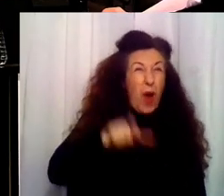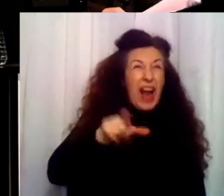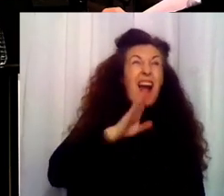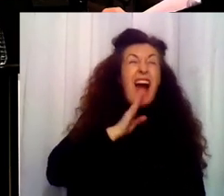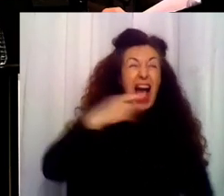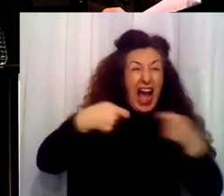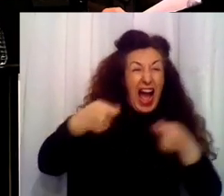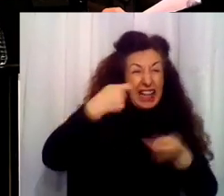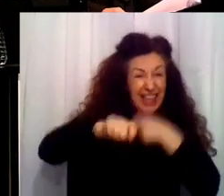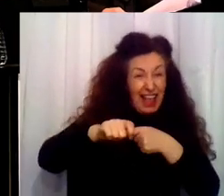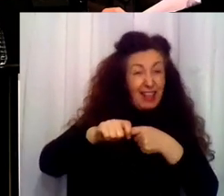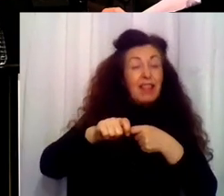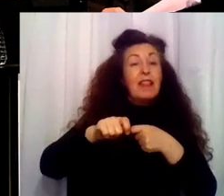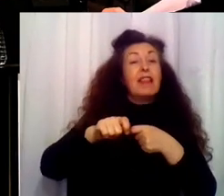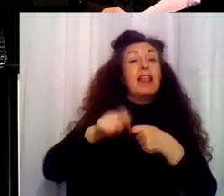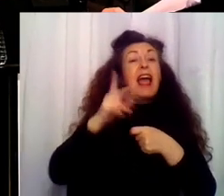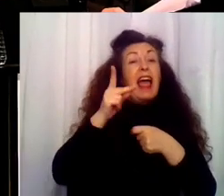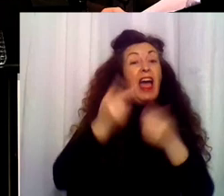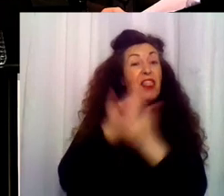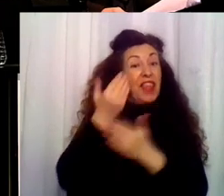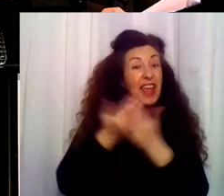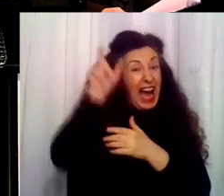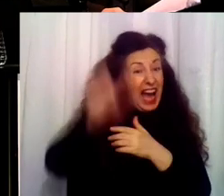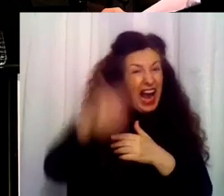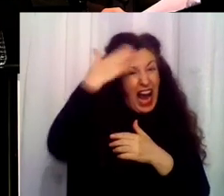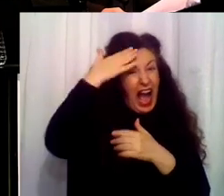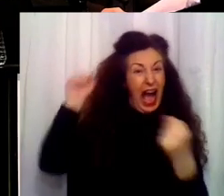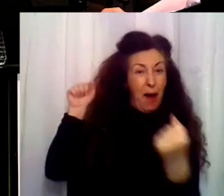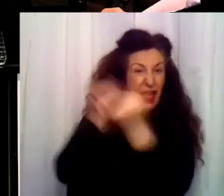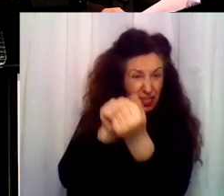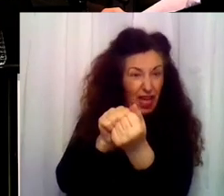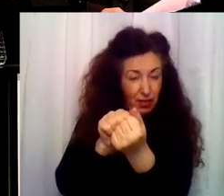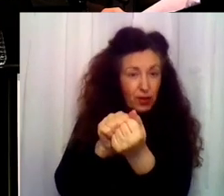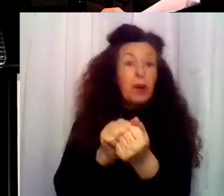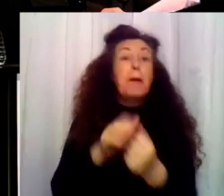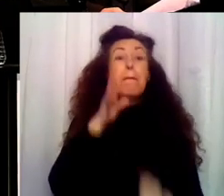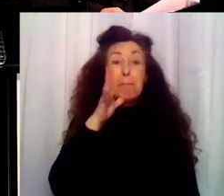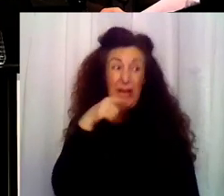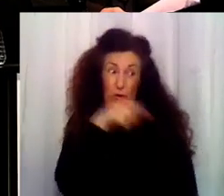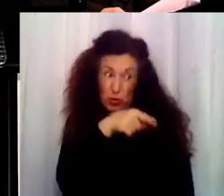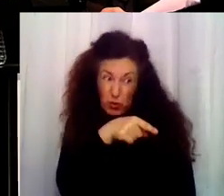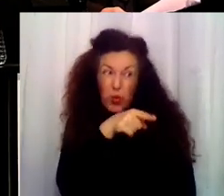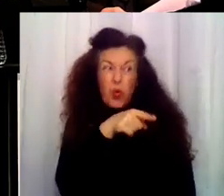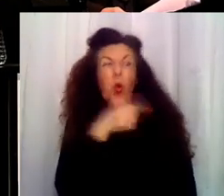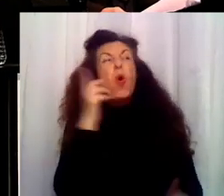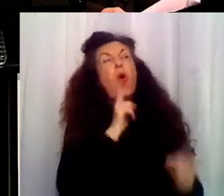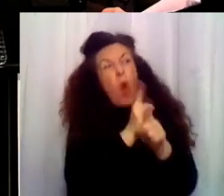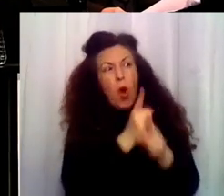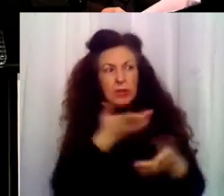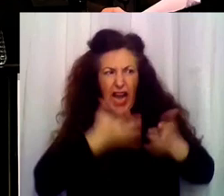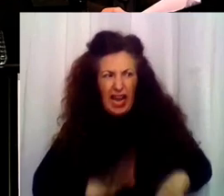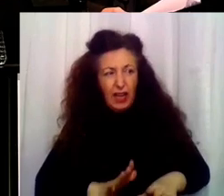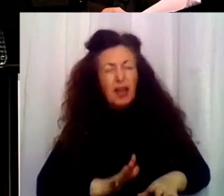Sí, sí, para ella usted es la mujer que agredió a la profesora de piano de su hijo. Y su marido,